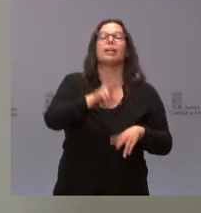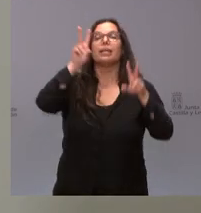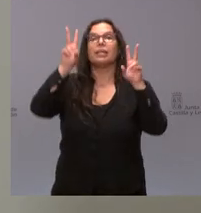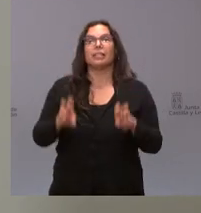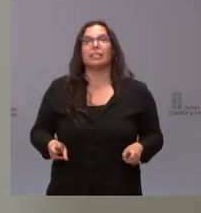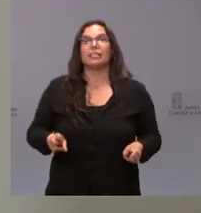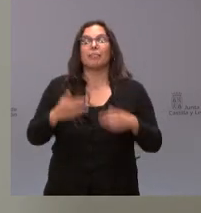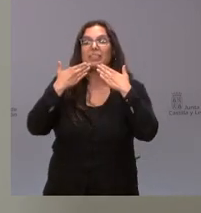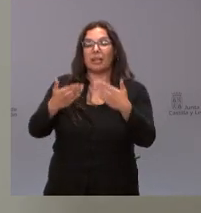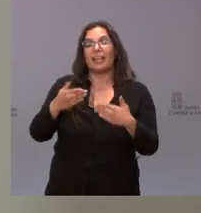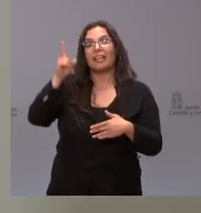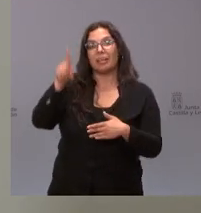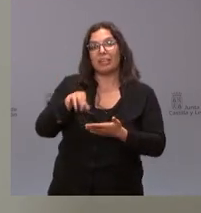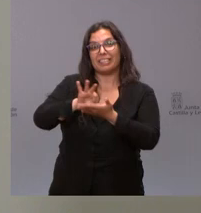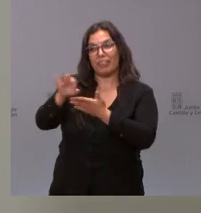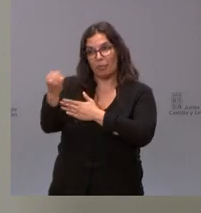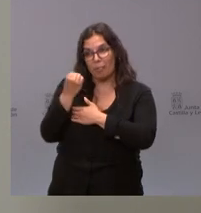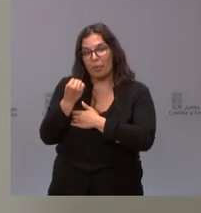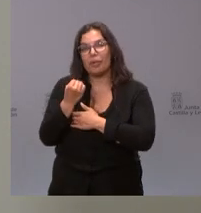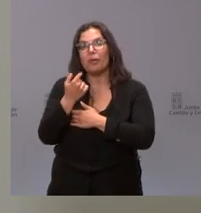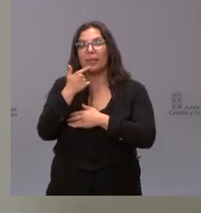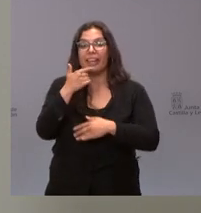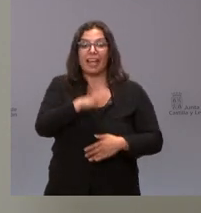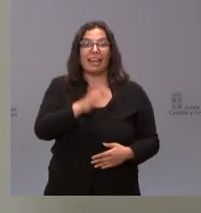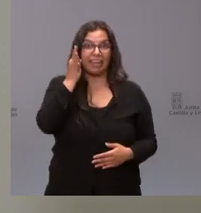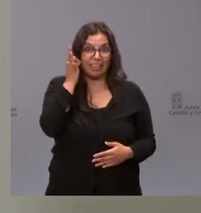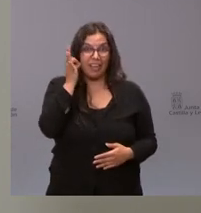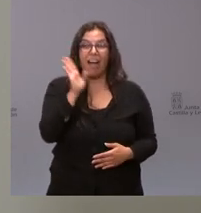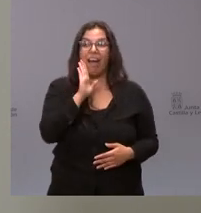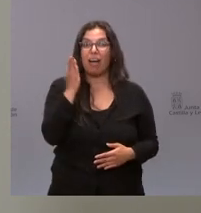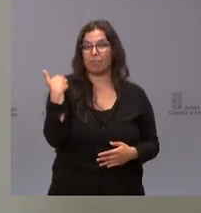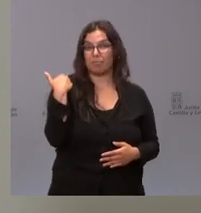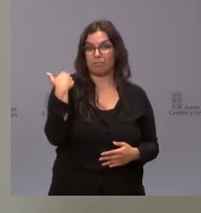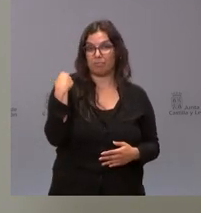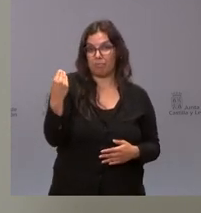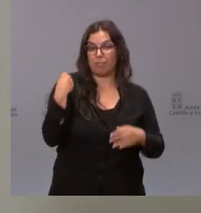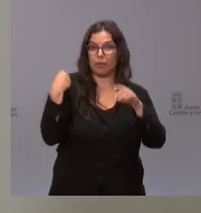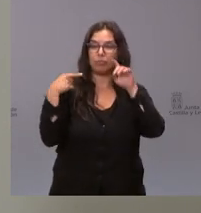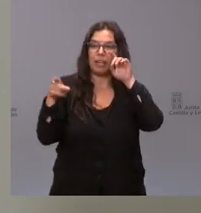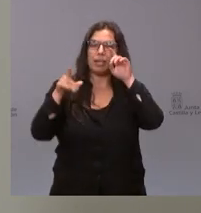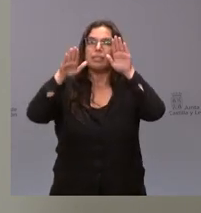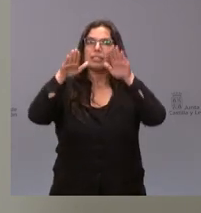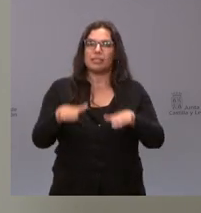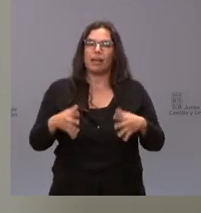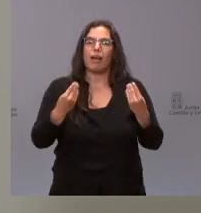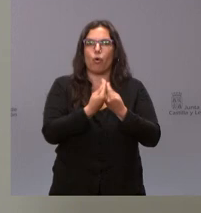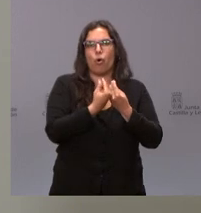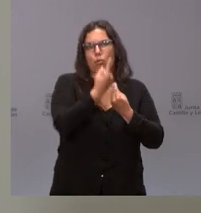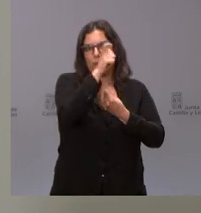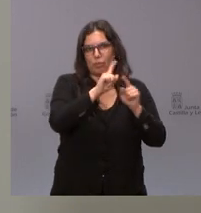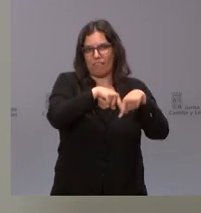me apoyan lo que me dicen que puedo decir de la niña es que se va a quedar a cargo de un familiar